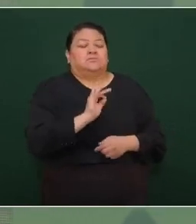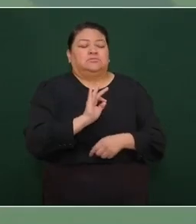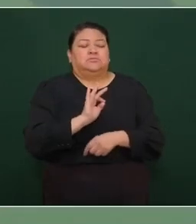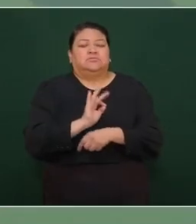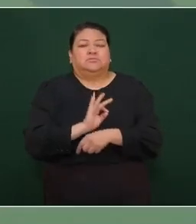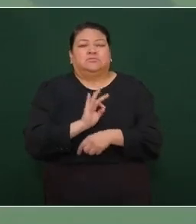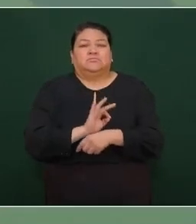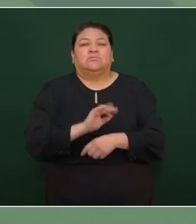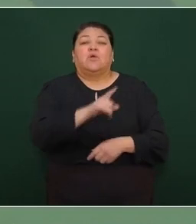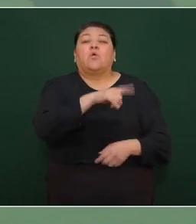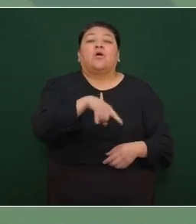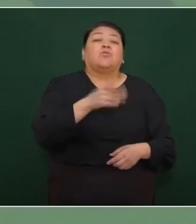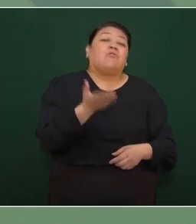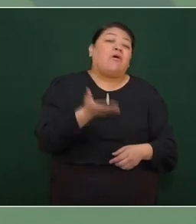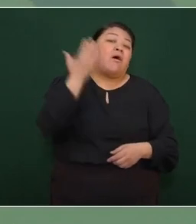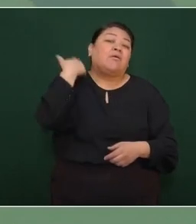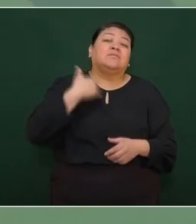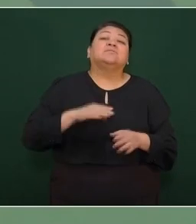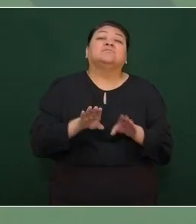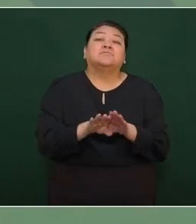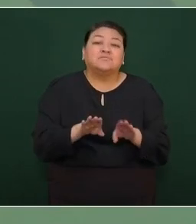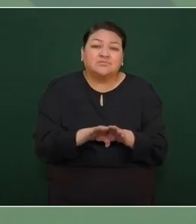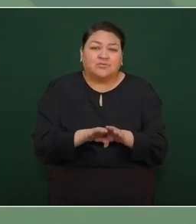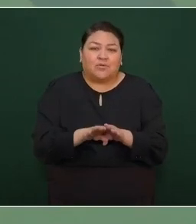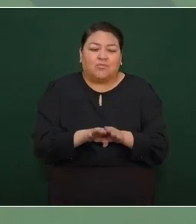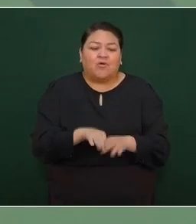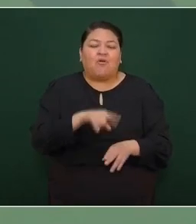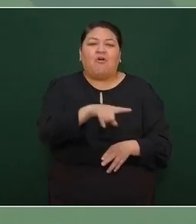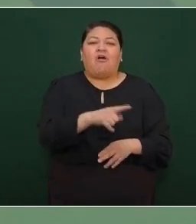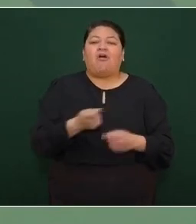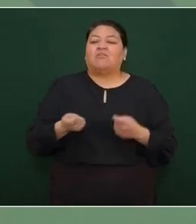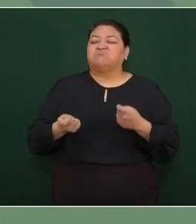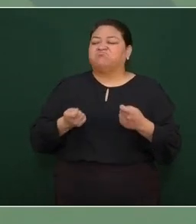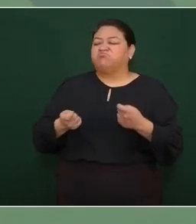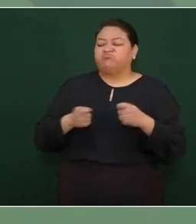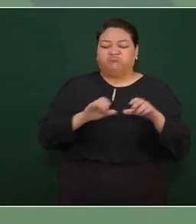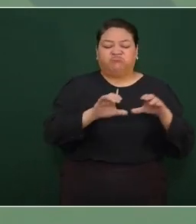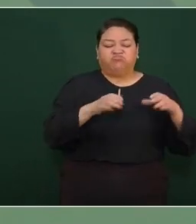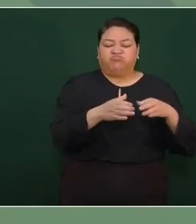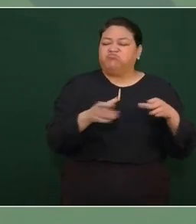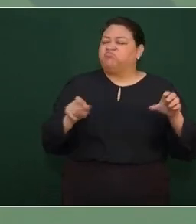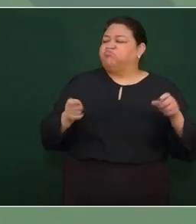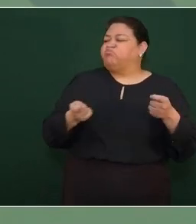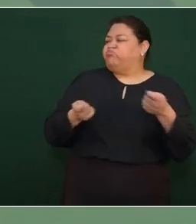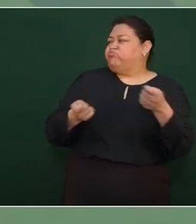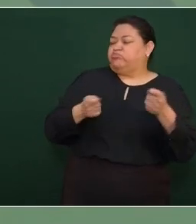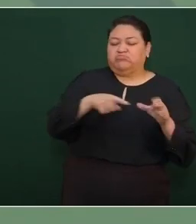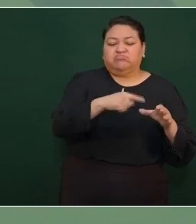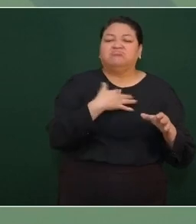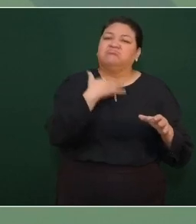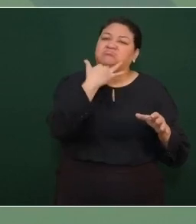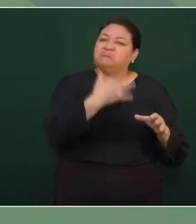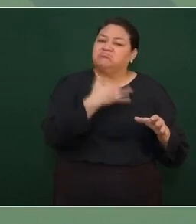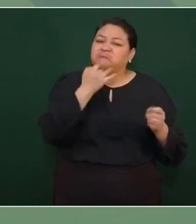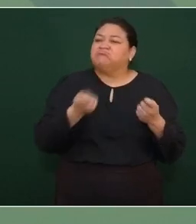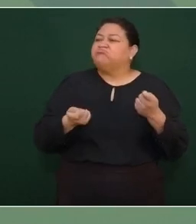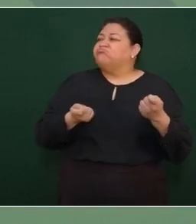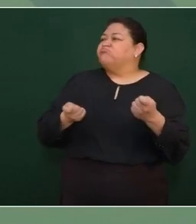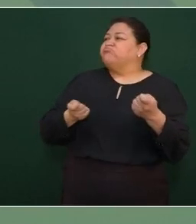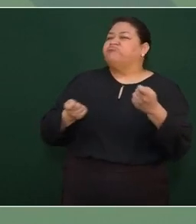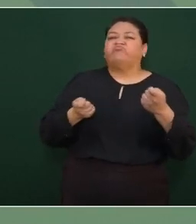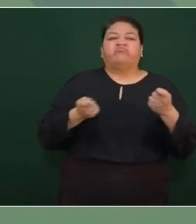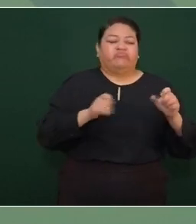lo que había era el dominio de una oligarquía corrupta, la